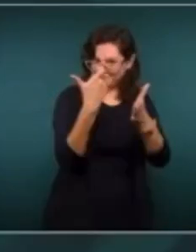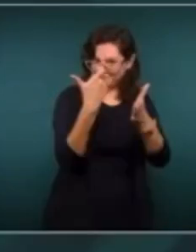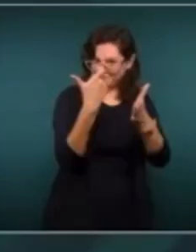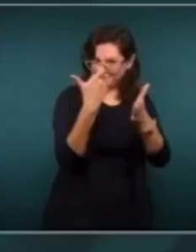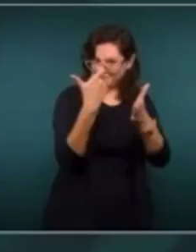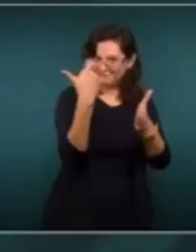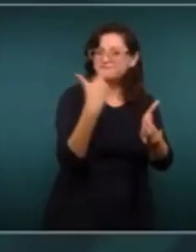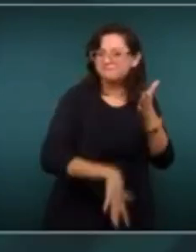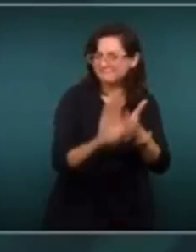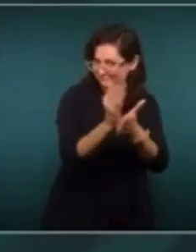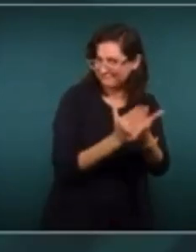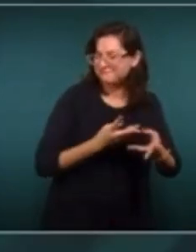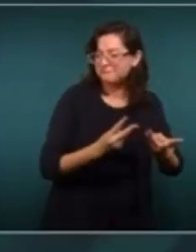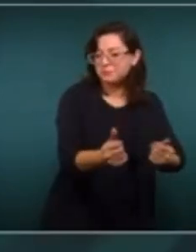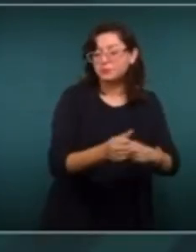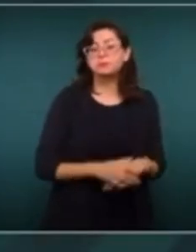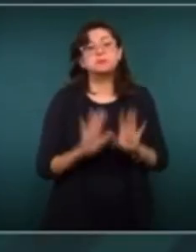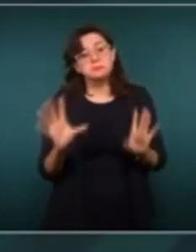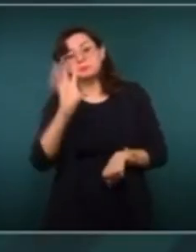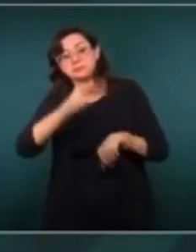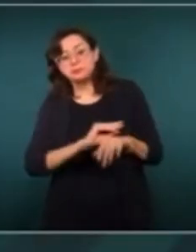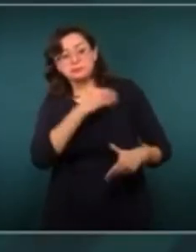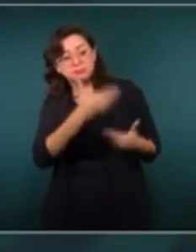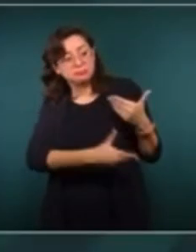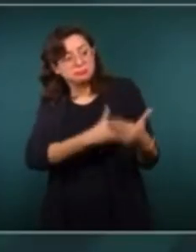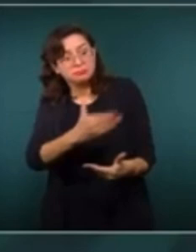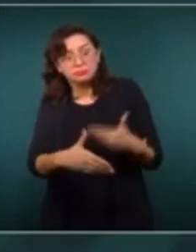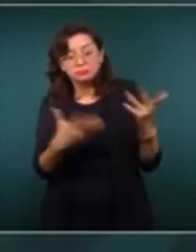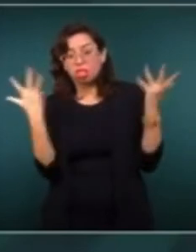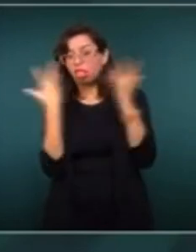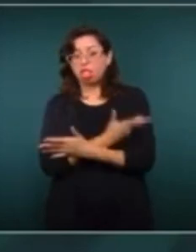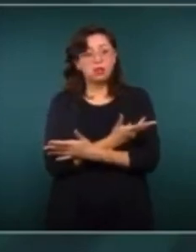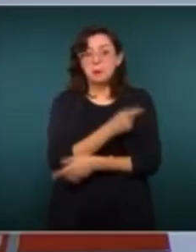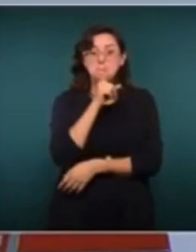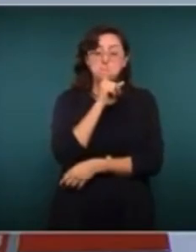Y nada de eso sucedió en todo este periodo.